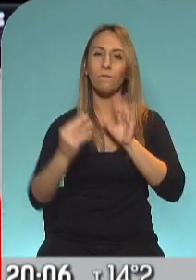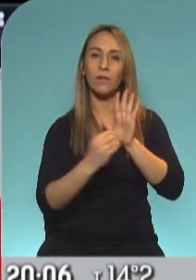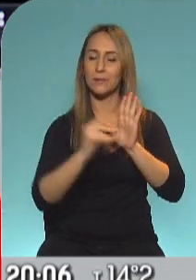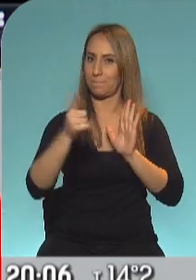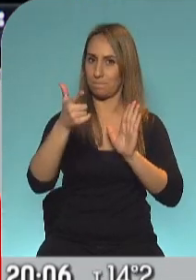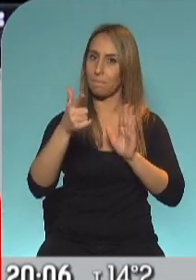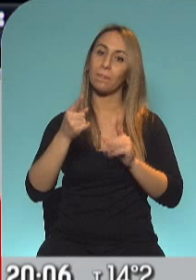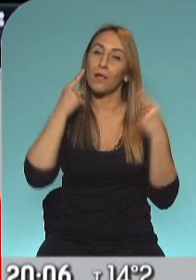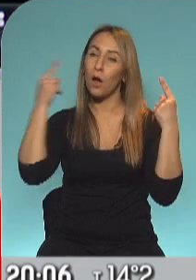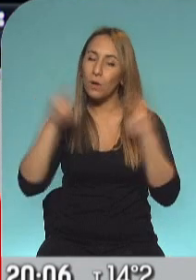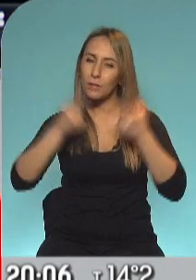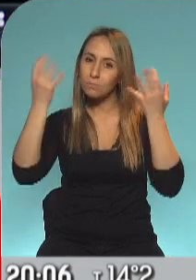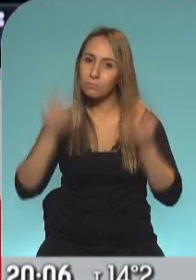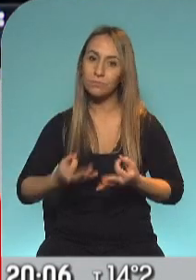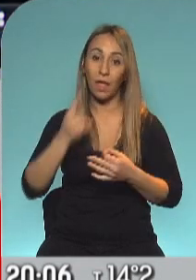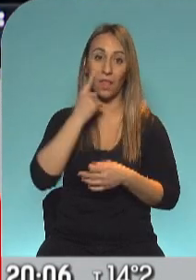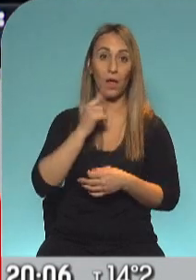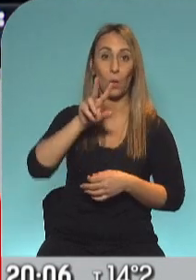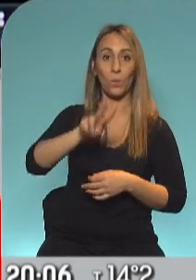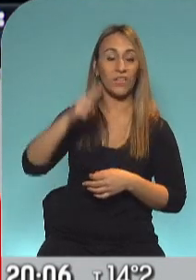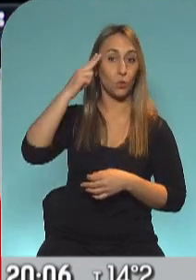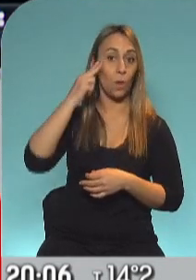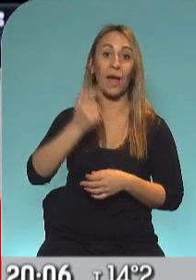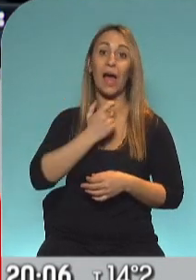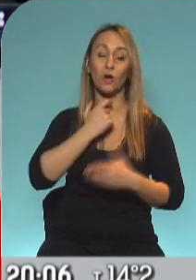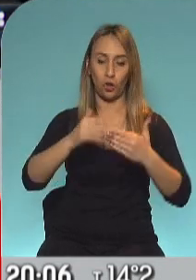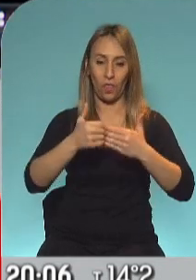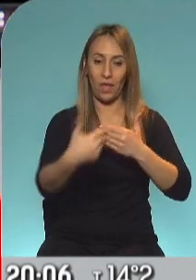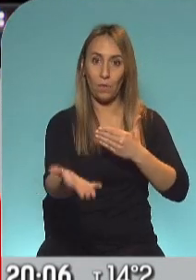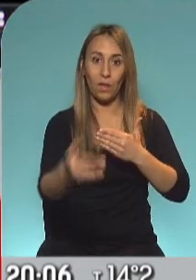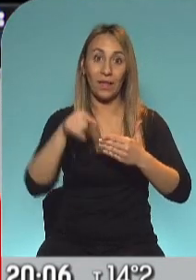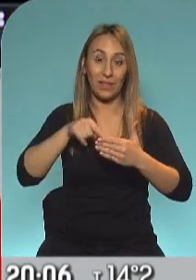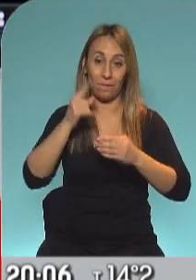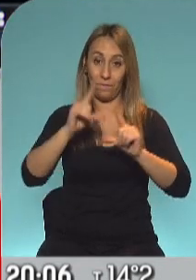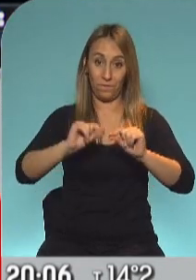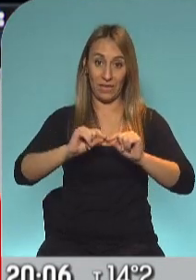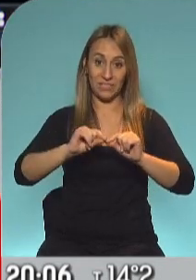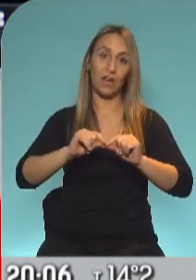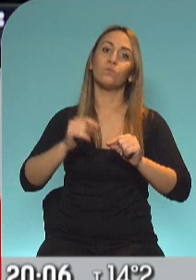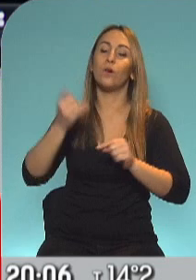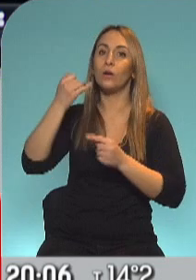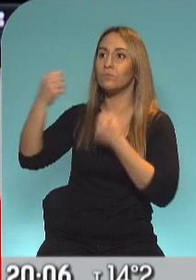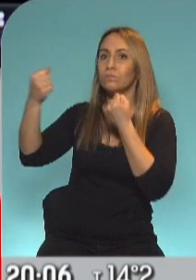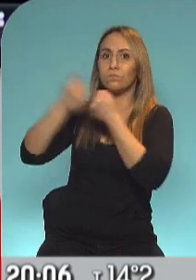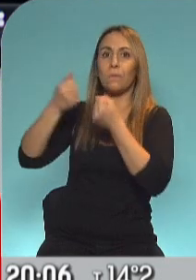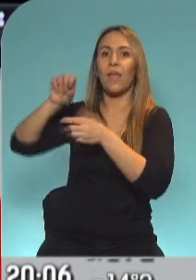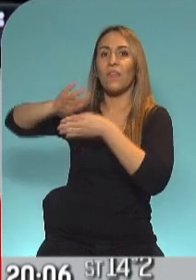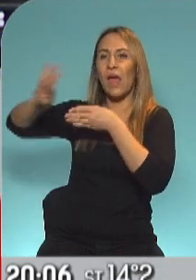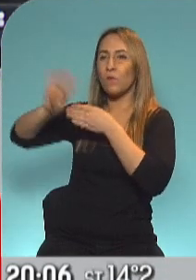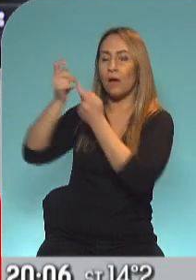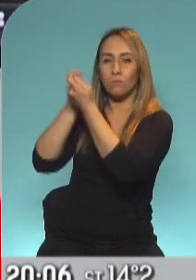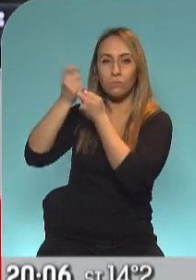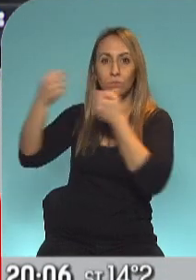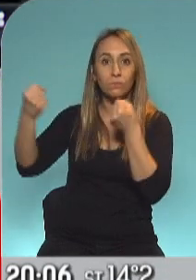gobierno es hacerlo después del 29 de agosto, cuando va a quedar cerrada formalmente la reestructuración de la deuda, el acuerdo con los bonistas.